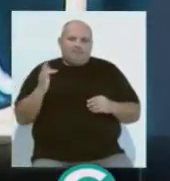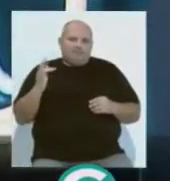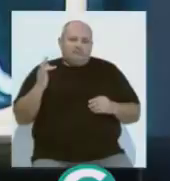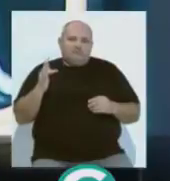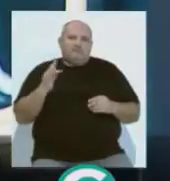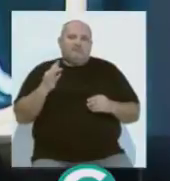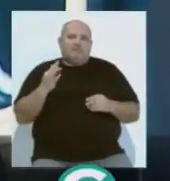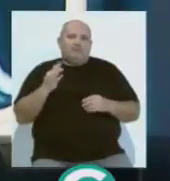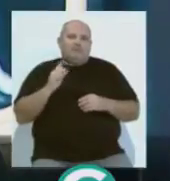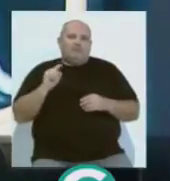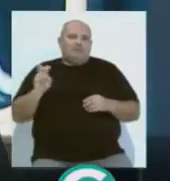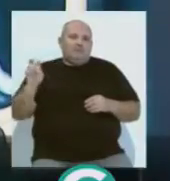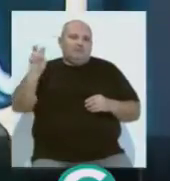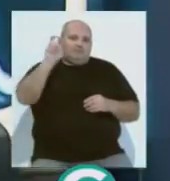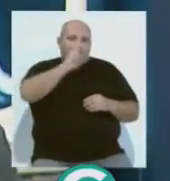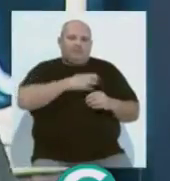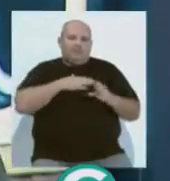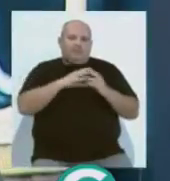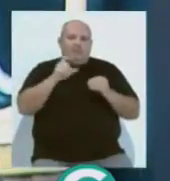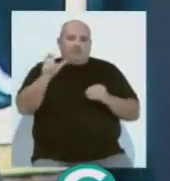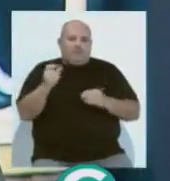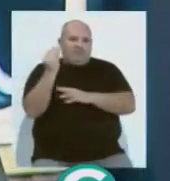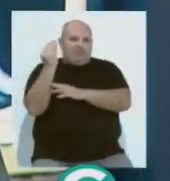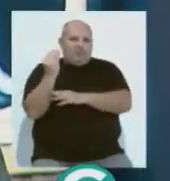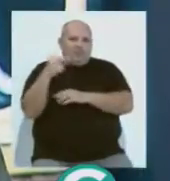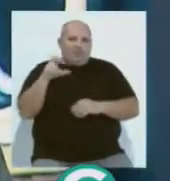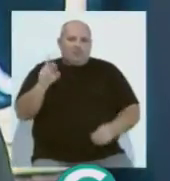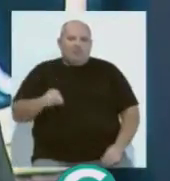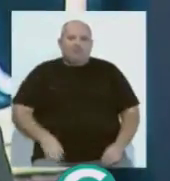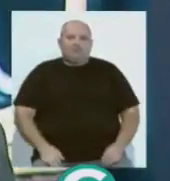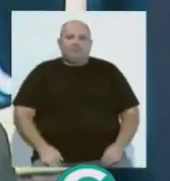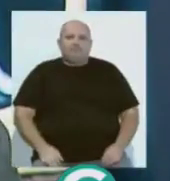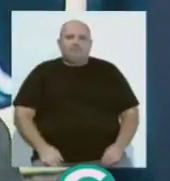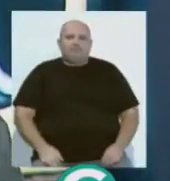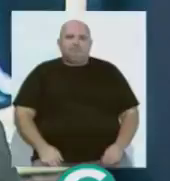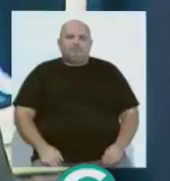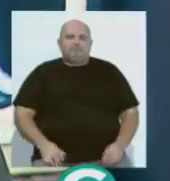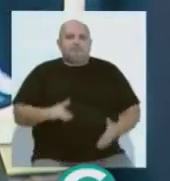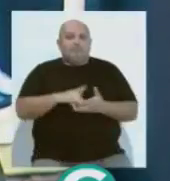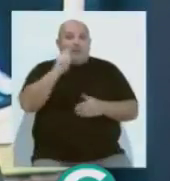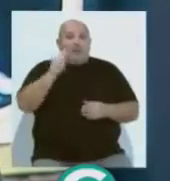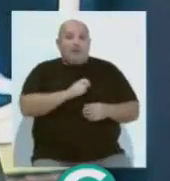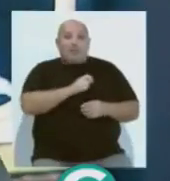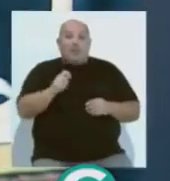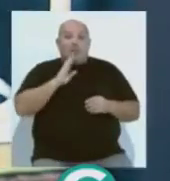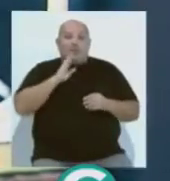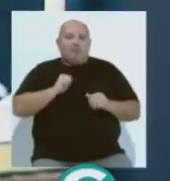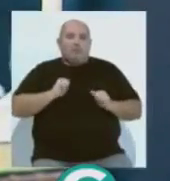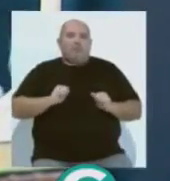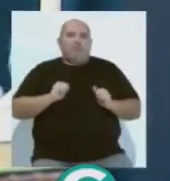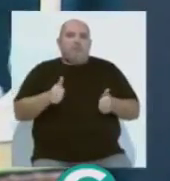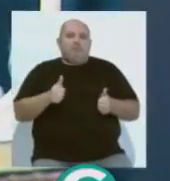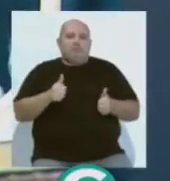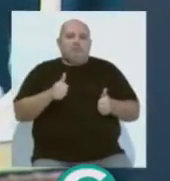exposición itinerante sobre la figura de Murillo que precisamente se inaugura y comienza